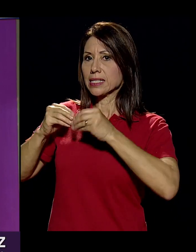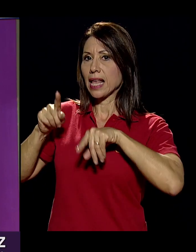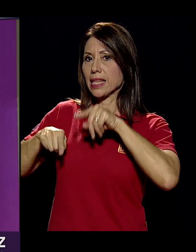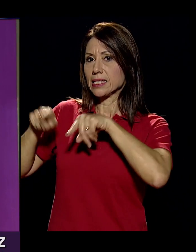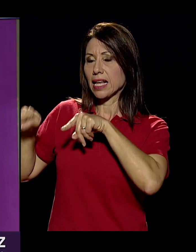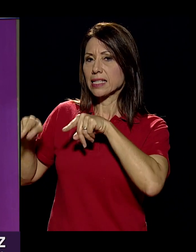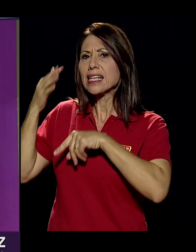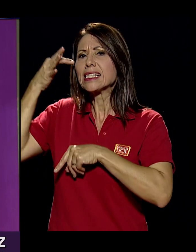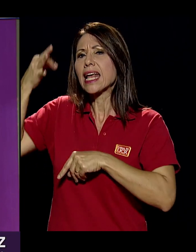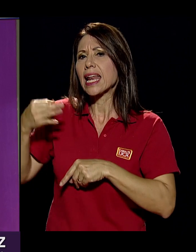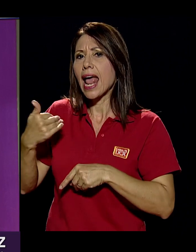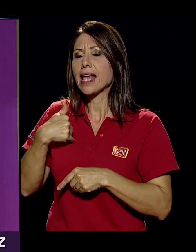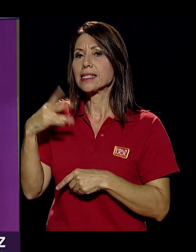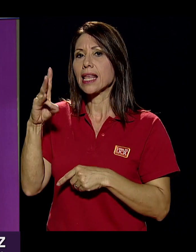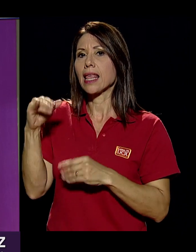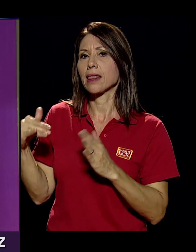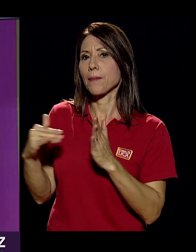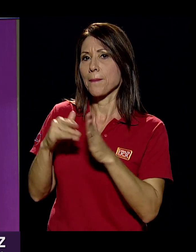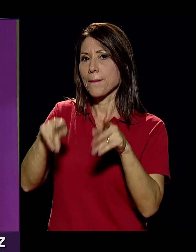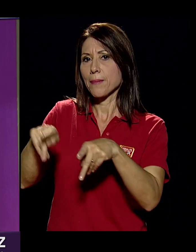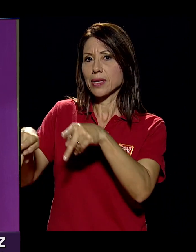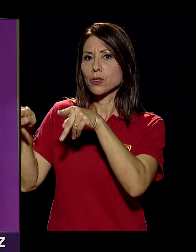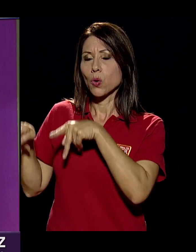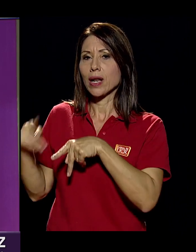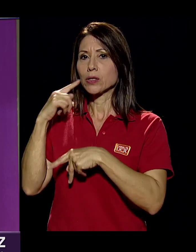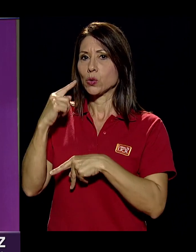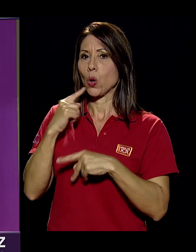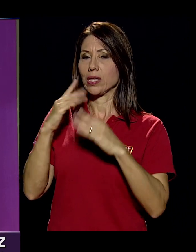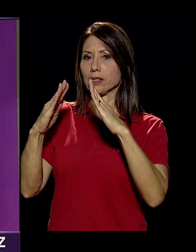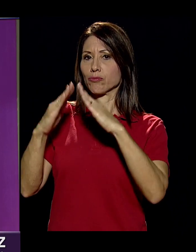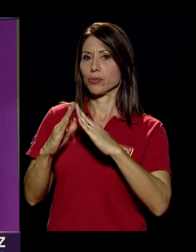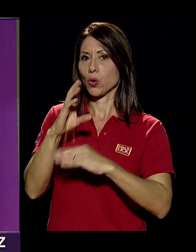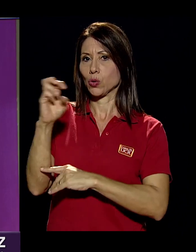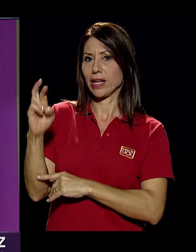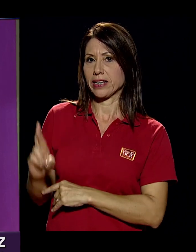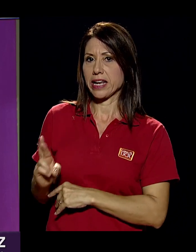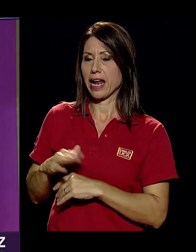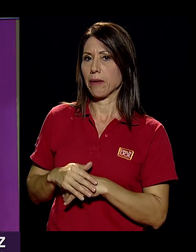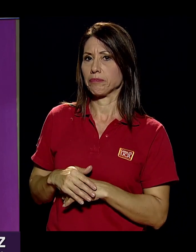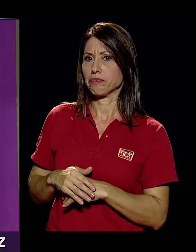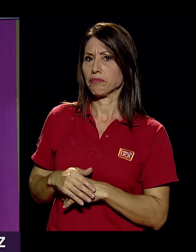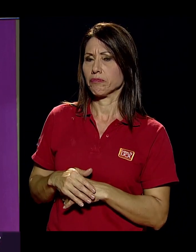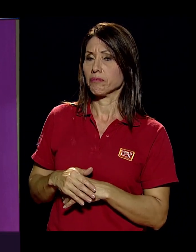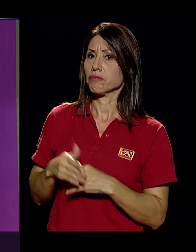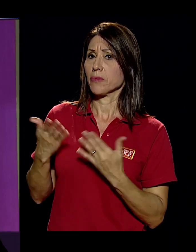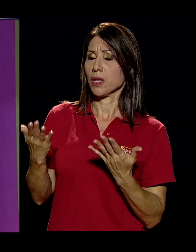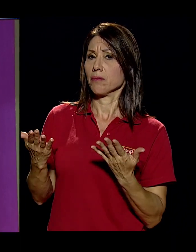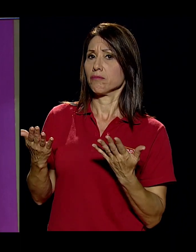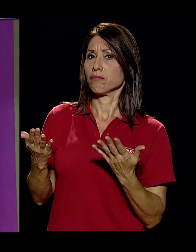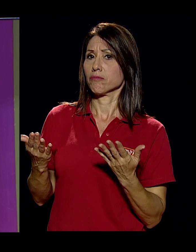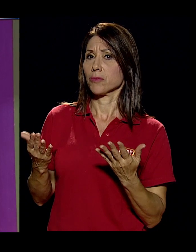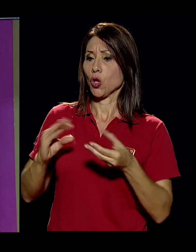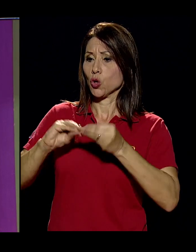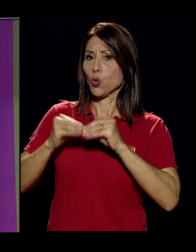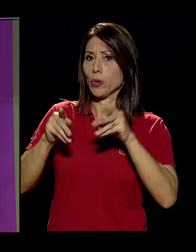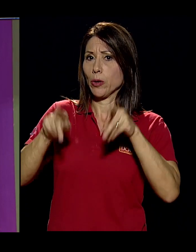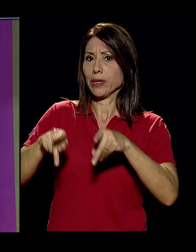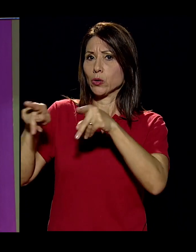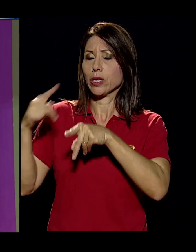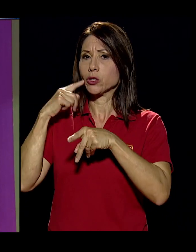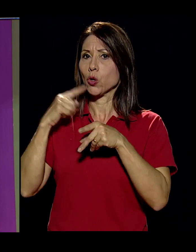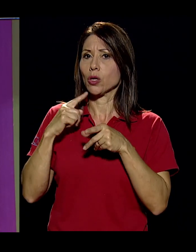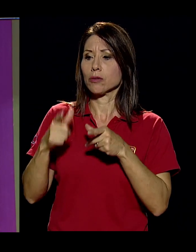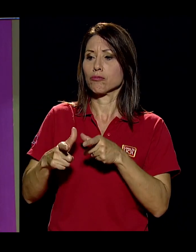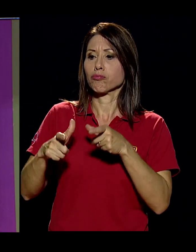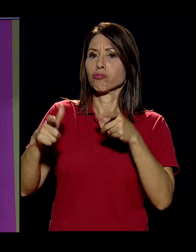que, bueno, se cree que hay 70 mil personas sordas que viven en Costa Rica. ¿Habrá aumentado o no la cantidad de